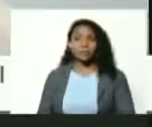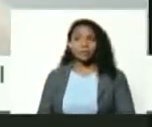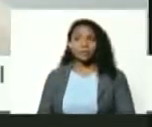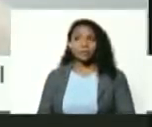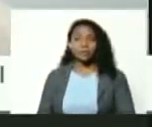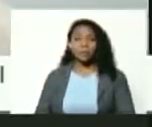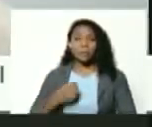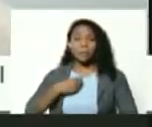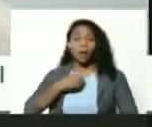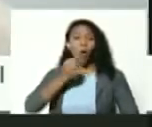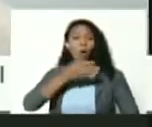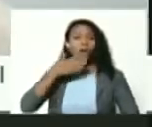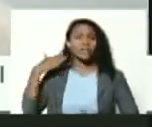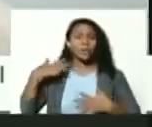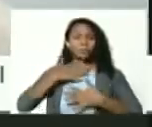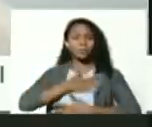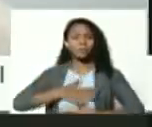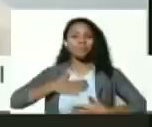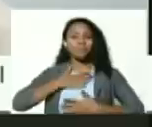un placer